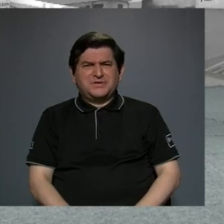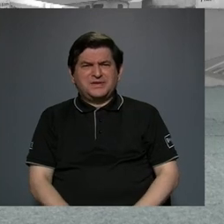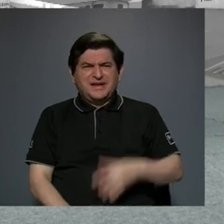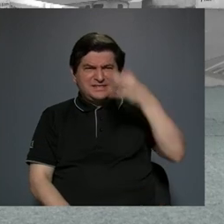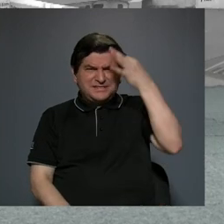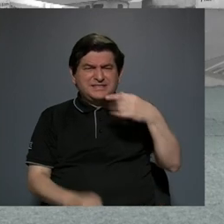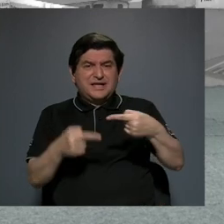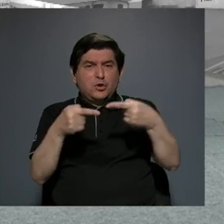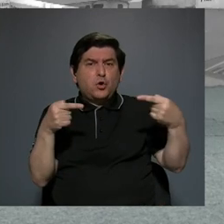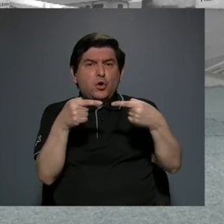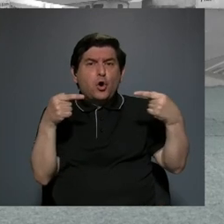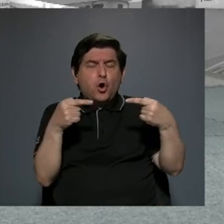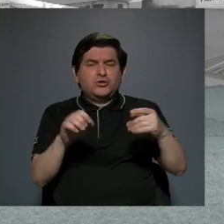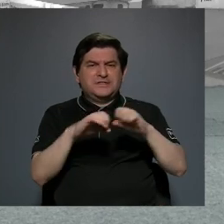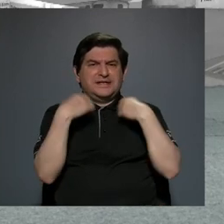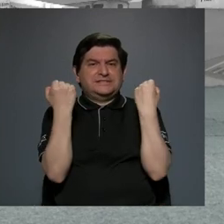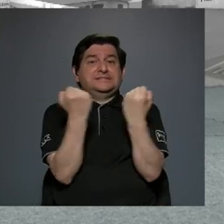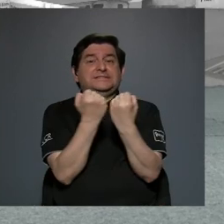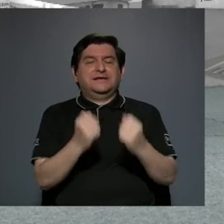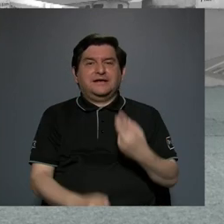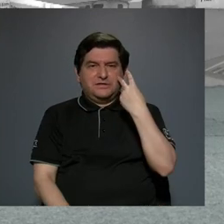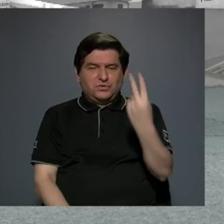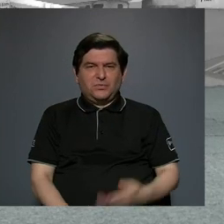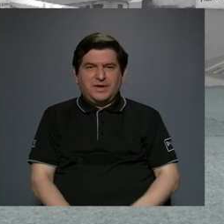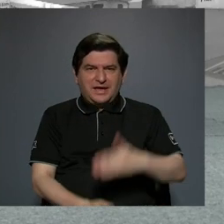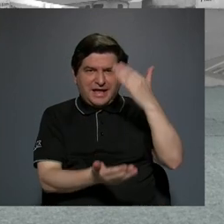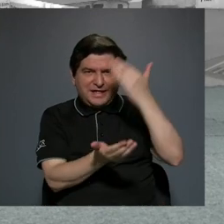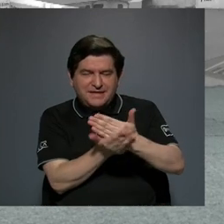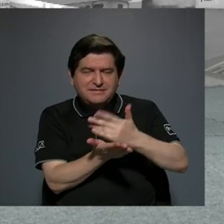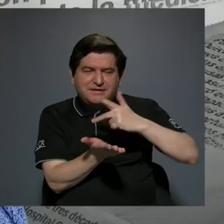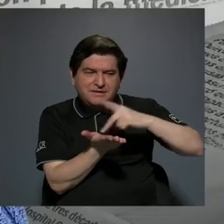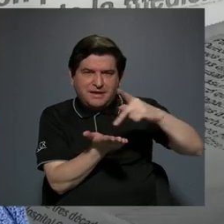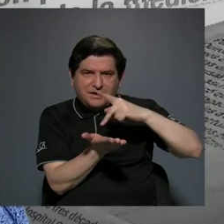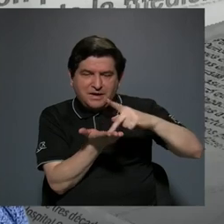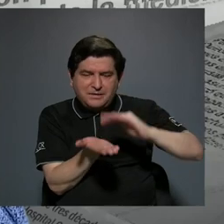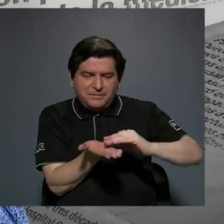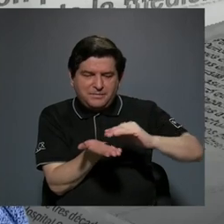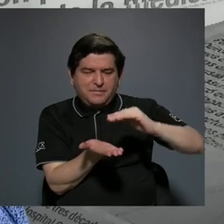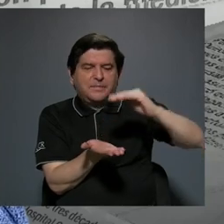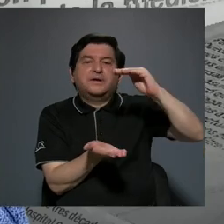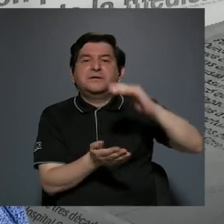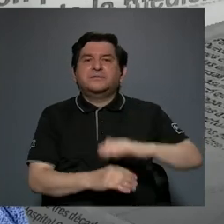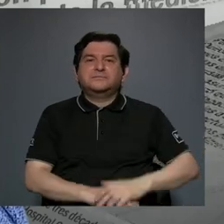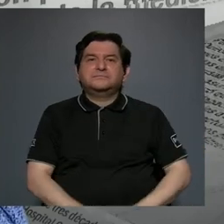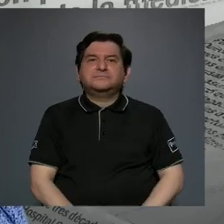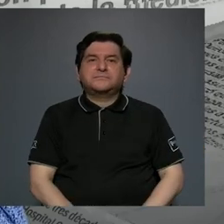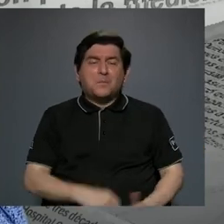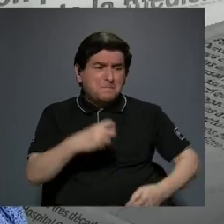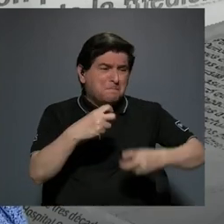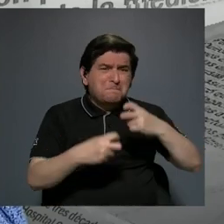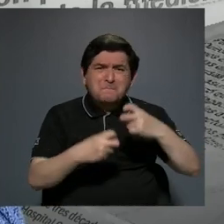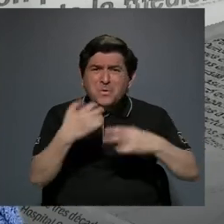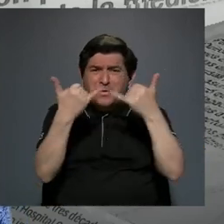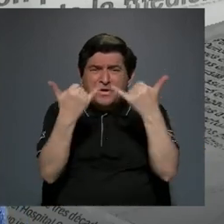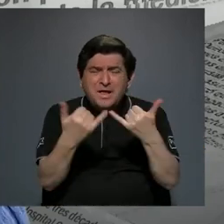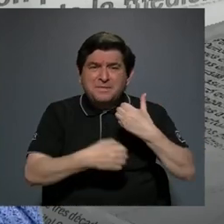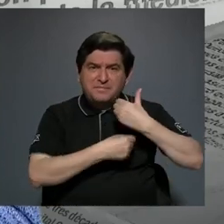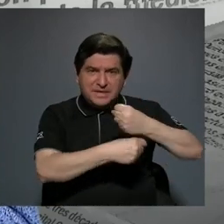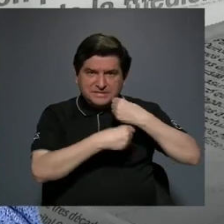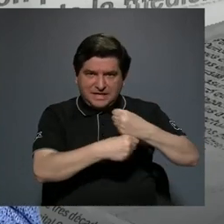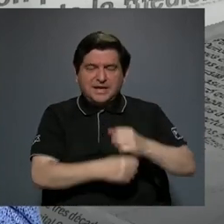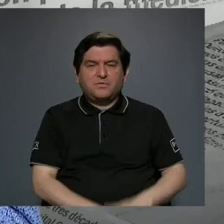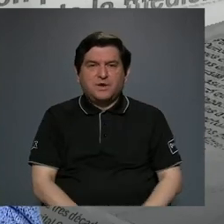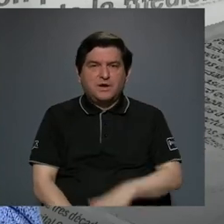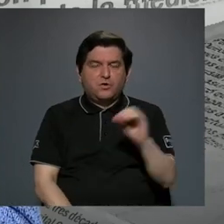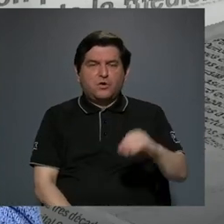antisindicales, usted vea el congelamiento de salarios, los problemas ahora con la huelga, incluso